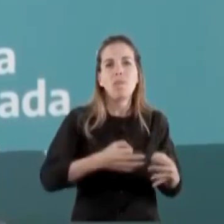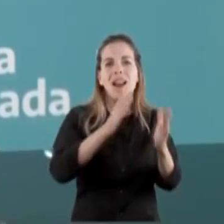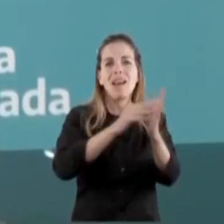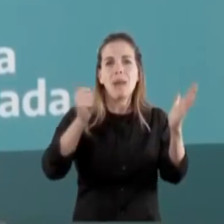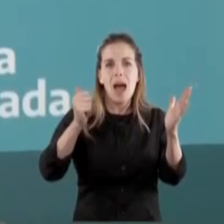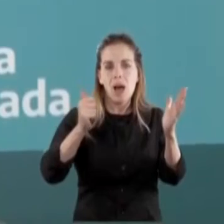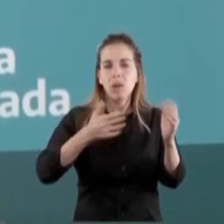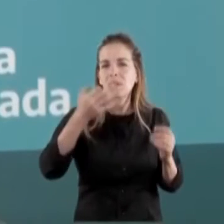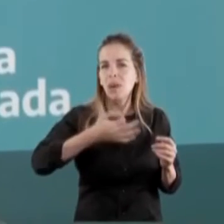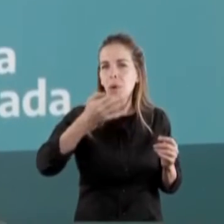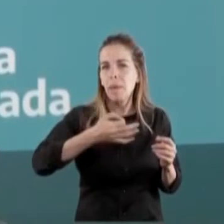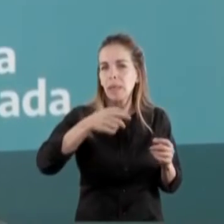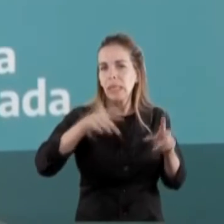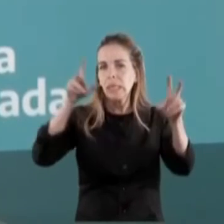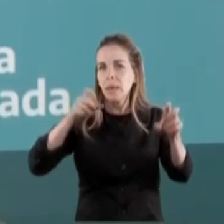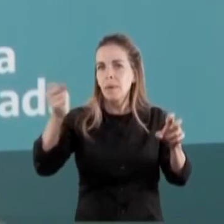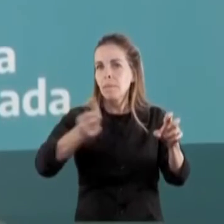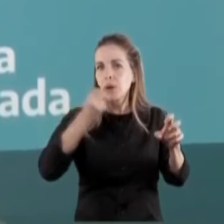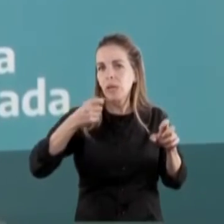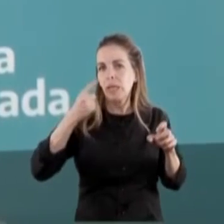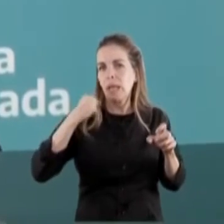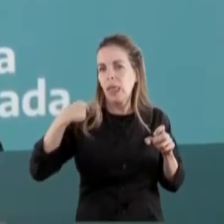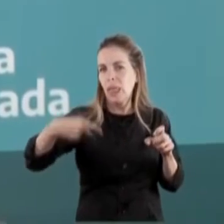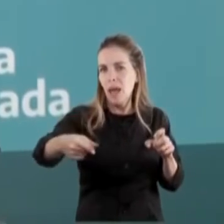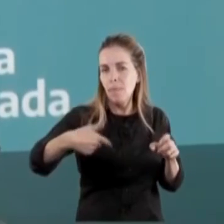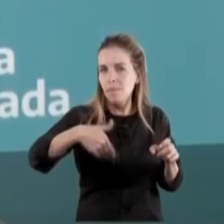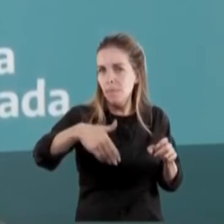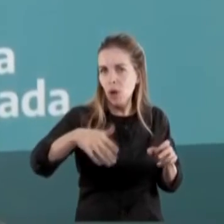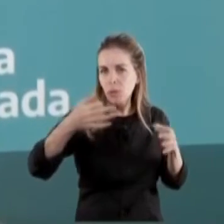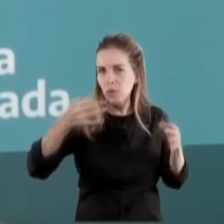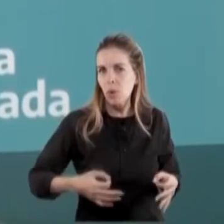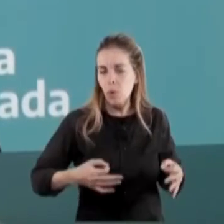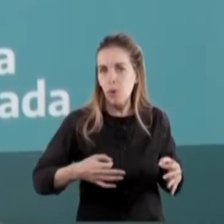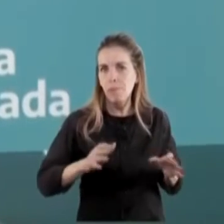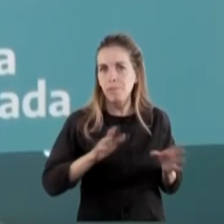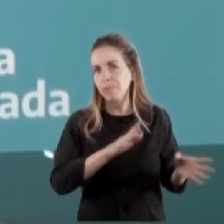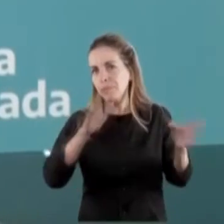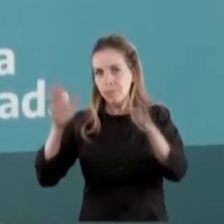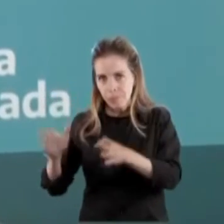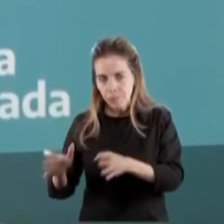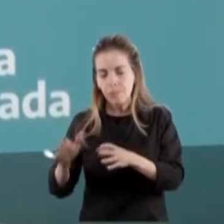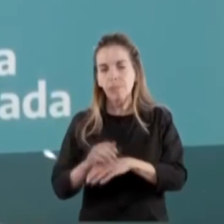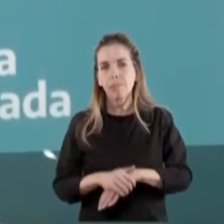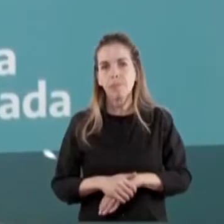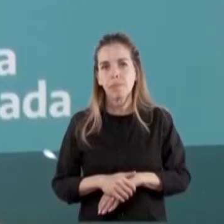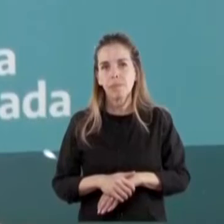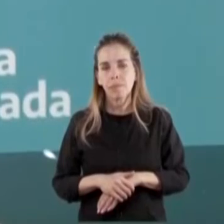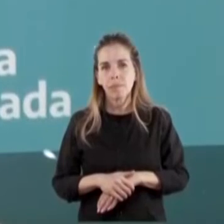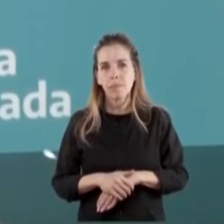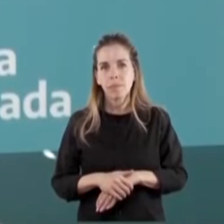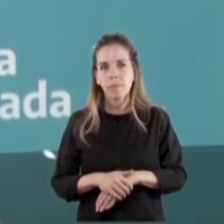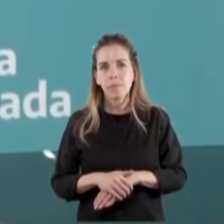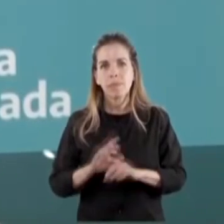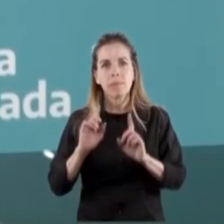va a ser parte del debate en los próximos días. Por otro lado, contarles frente a